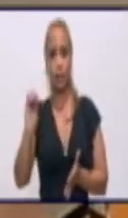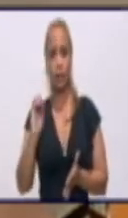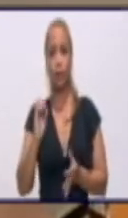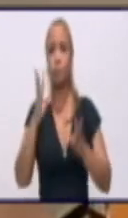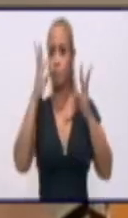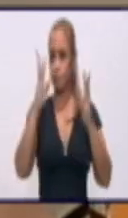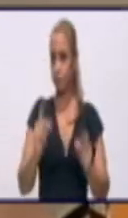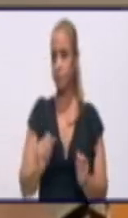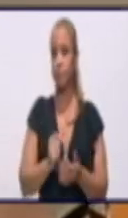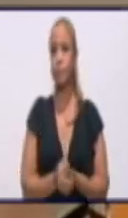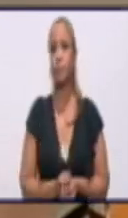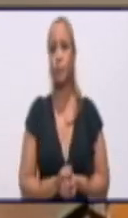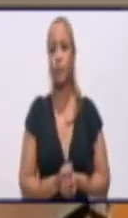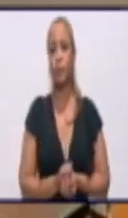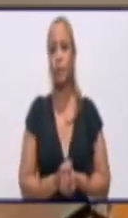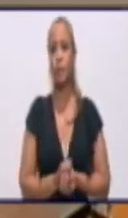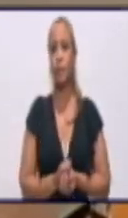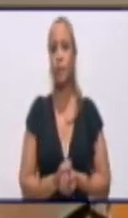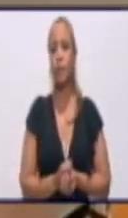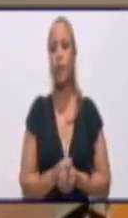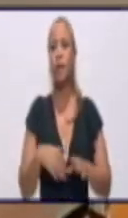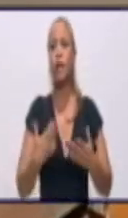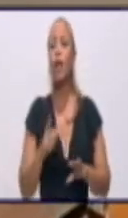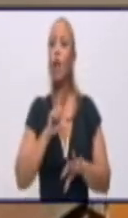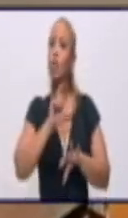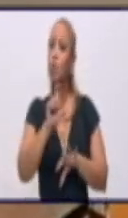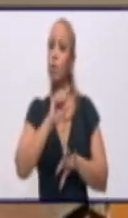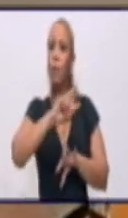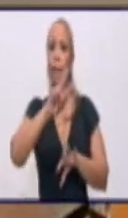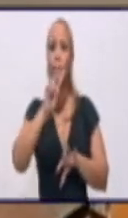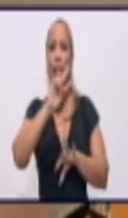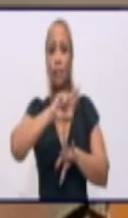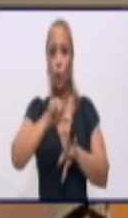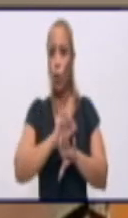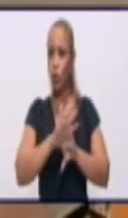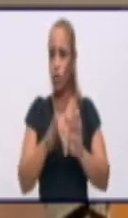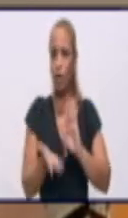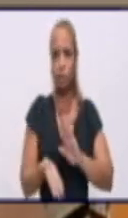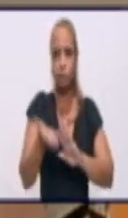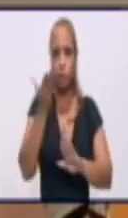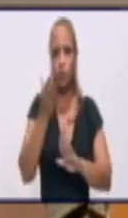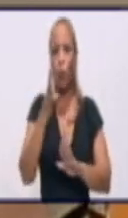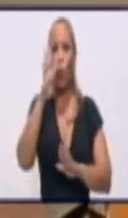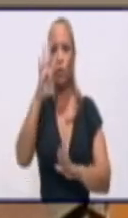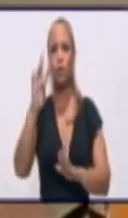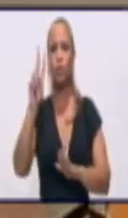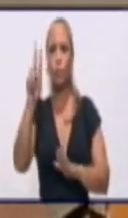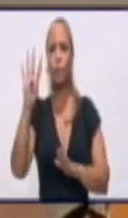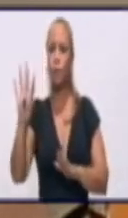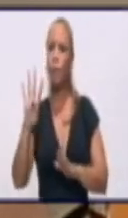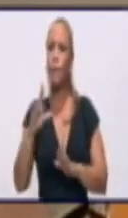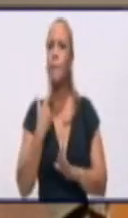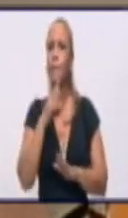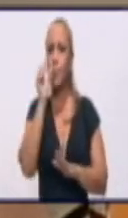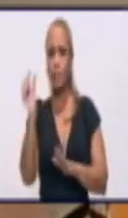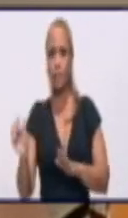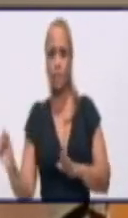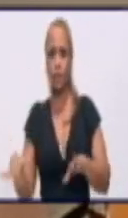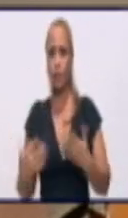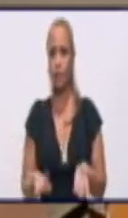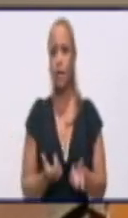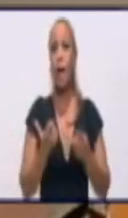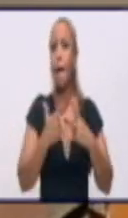En las últimas 24 horas se egresaron, o sea, de alta ya, 404 pacientes. Recuperados tenemos 6